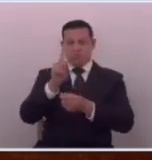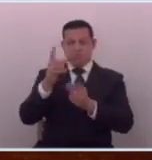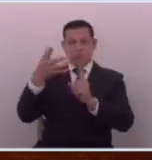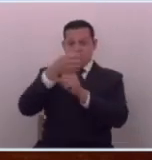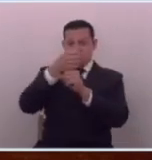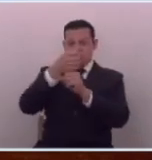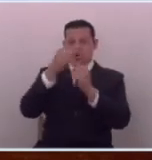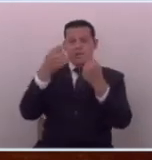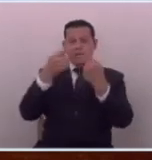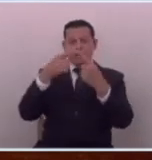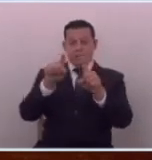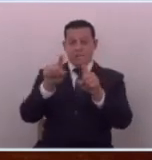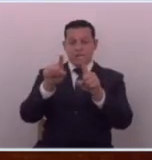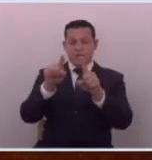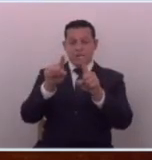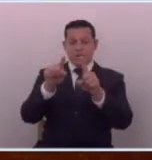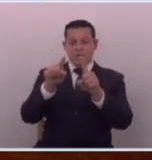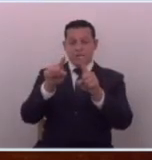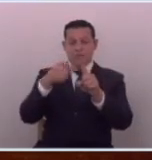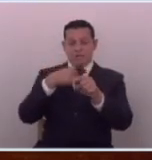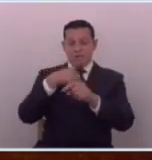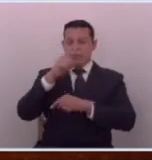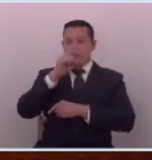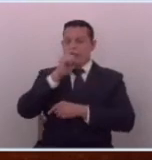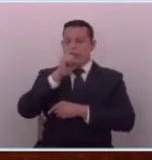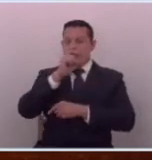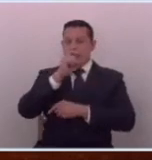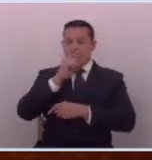pero cuando mi señor padre